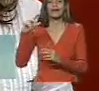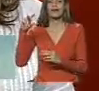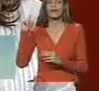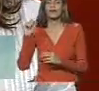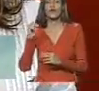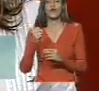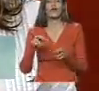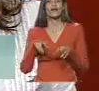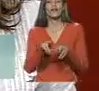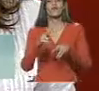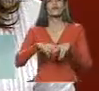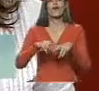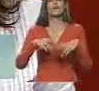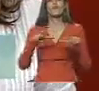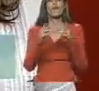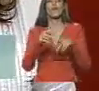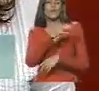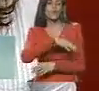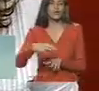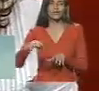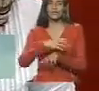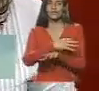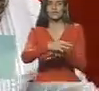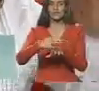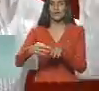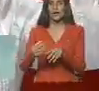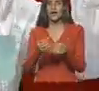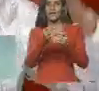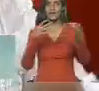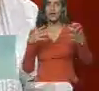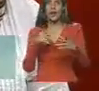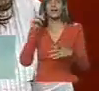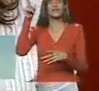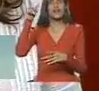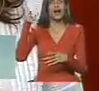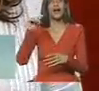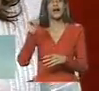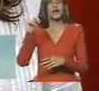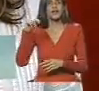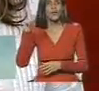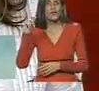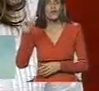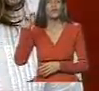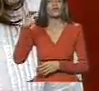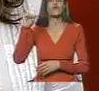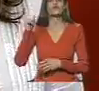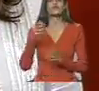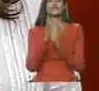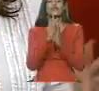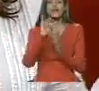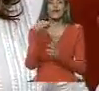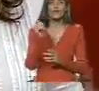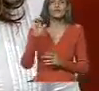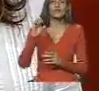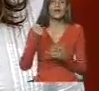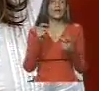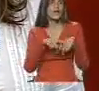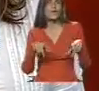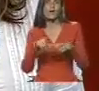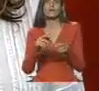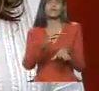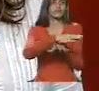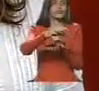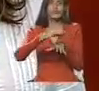todos los municipios del estado de Amazonas, de Delta Macuro, allá en Antonio Díaz, en San José de Macuro, zonas muy